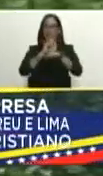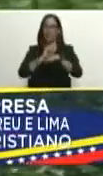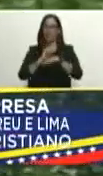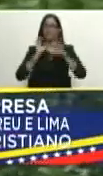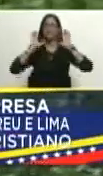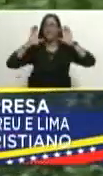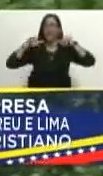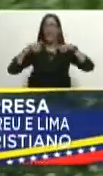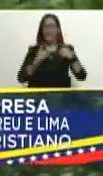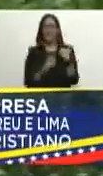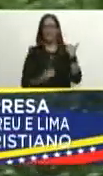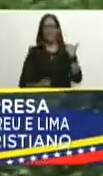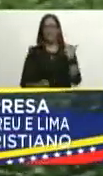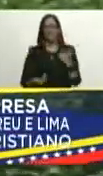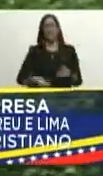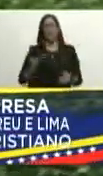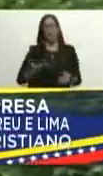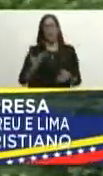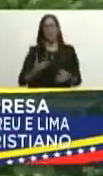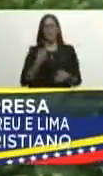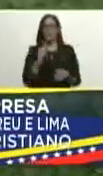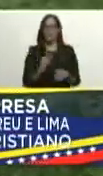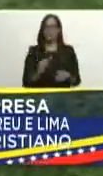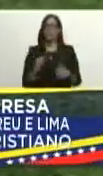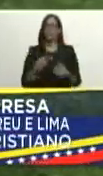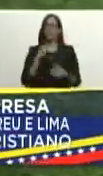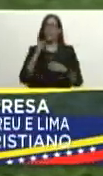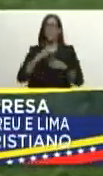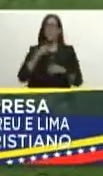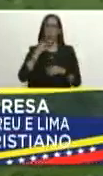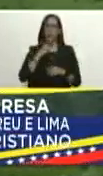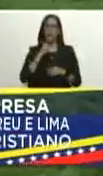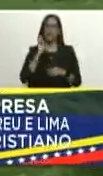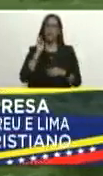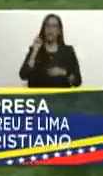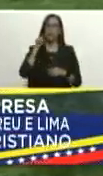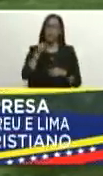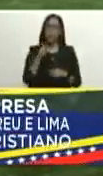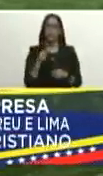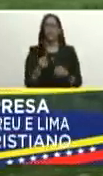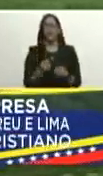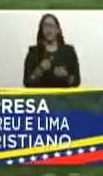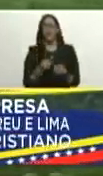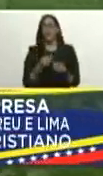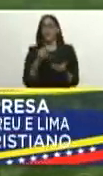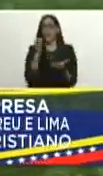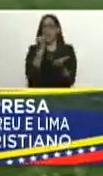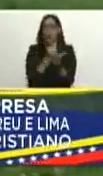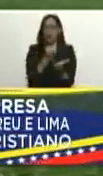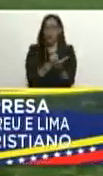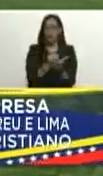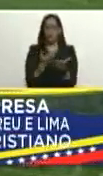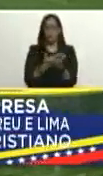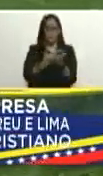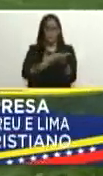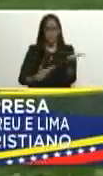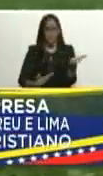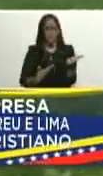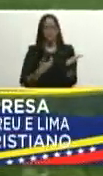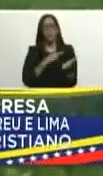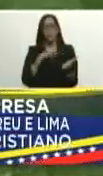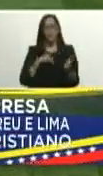maíz presidente es importante también destacar que esa política que usted ha orientado y que materializa nuestro ministro Castro Soteldo